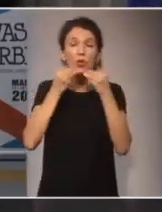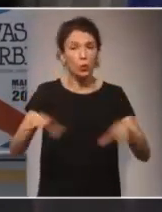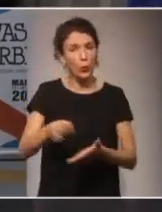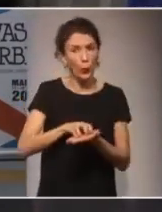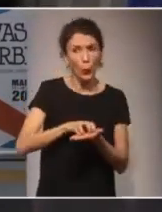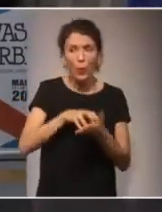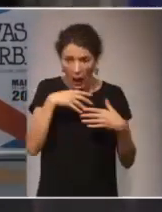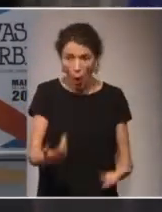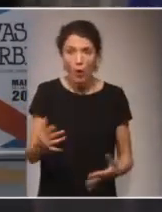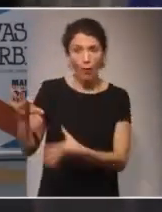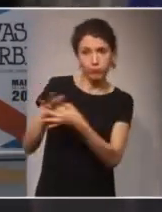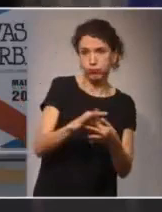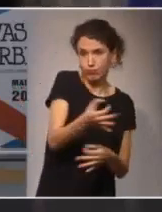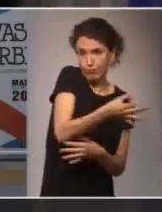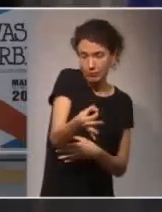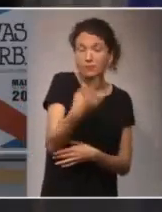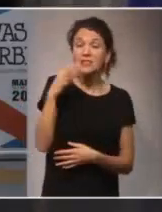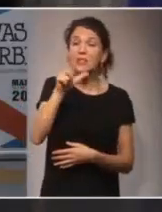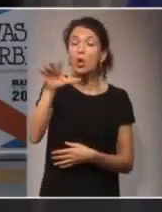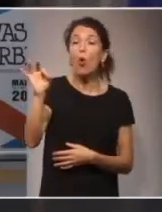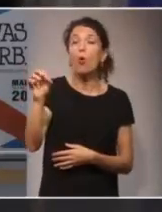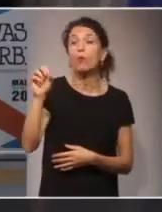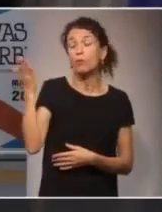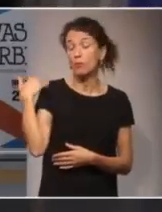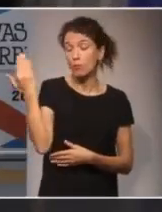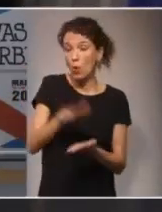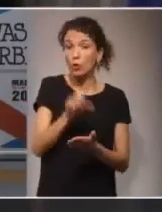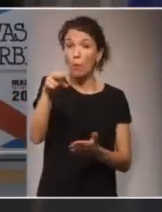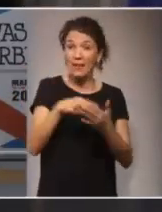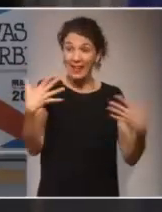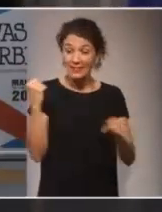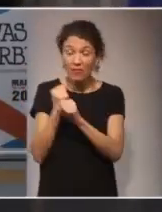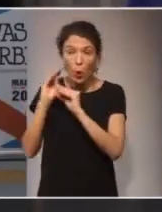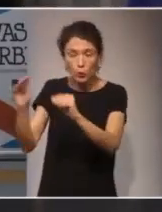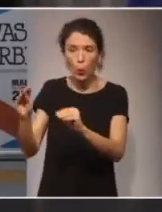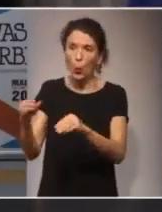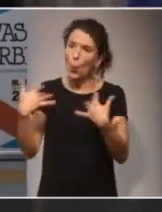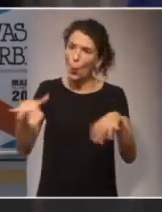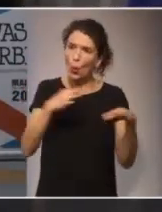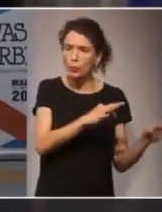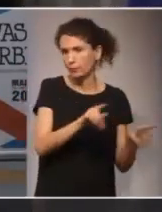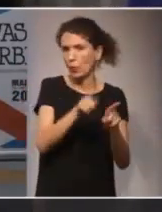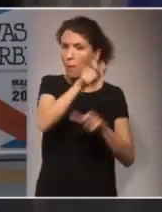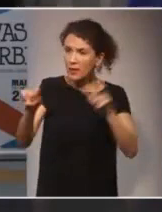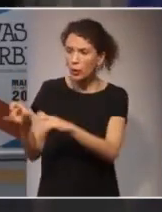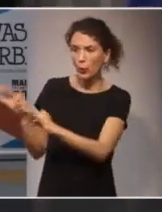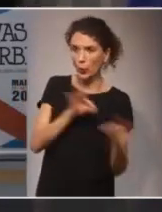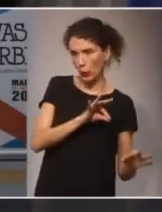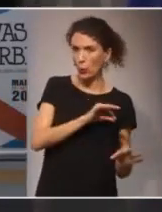vivimos hoy. Aunque Silo murió en 2010, sus trabajos continúan inspirando el quehacer de muchos.